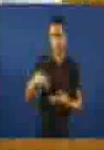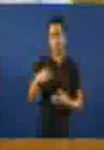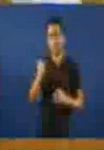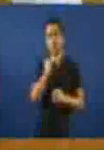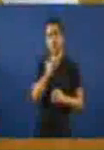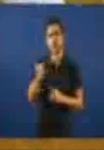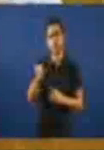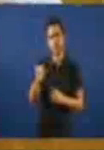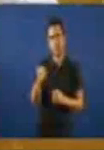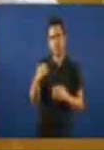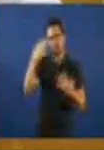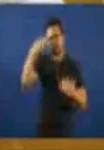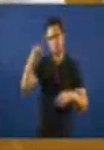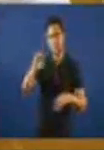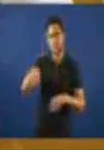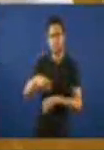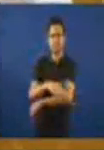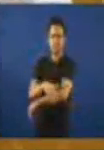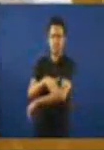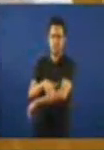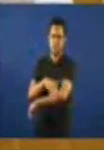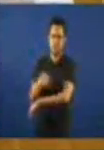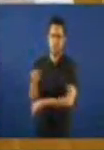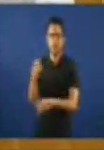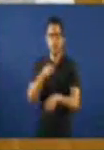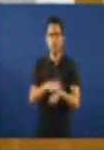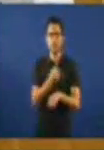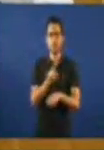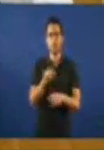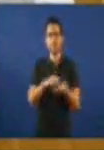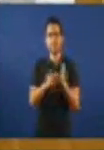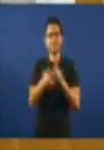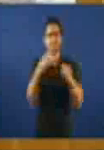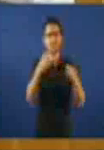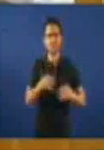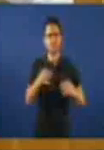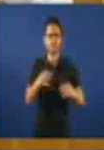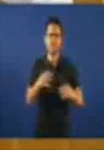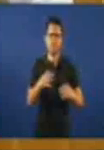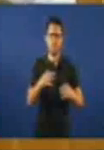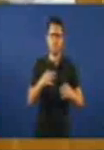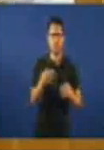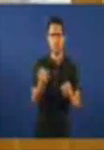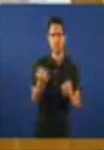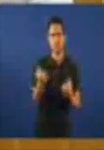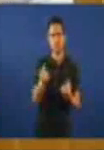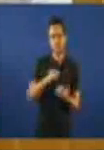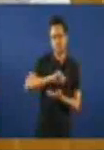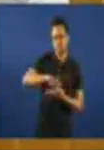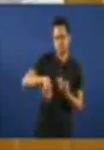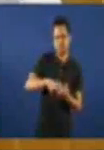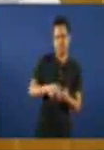incumpliu os seus deberes coa cidadanía en canto á seguridade, que estafou, que malversou fondos seguramente